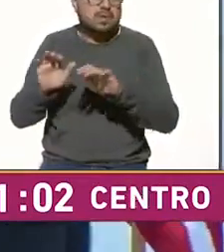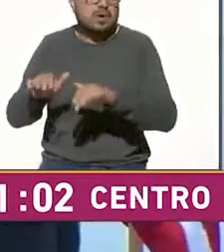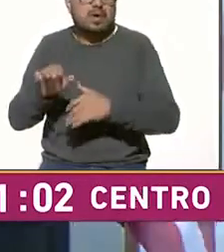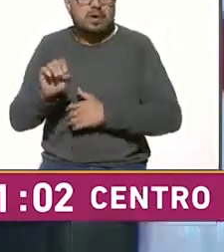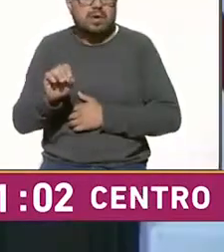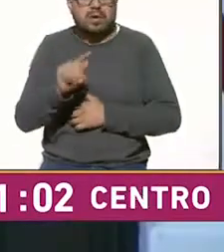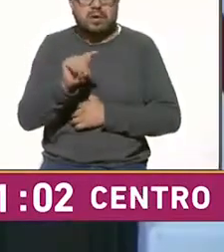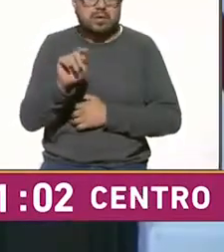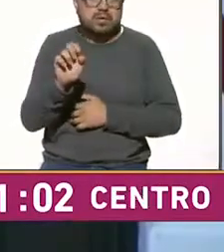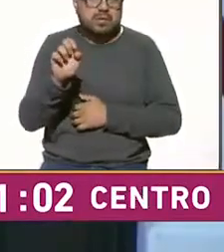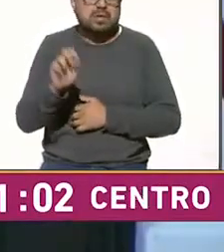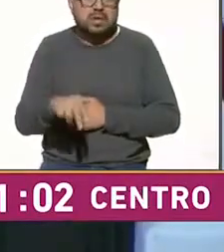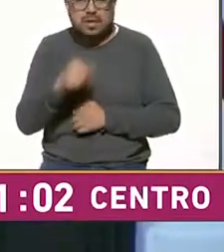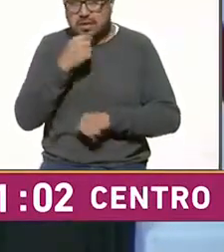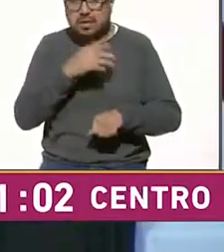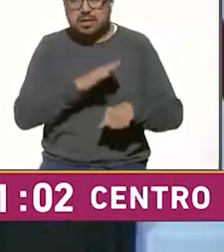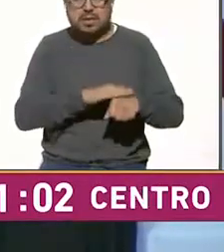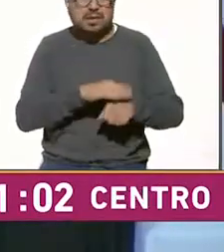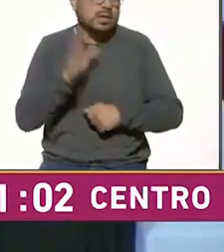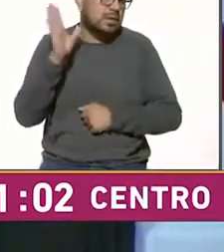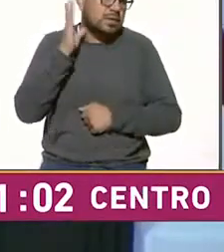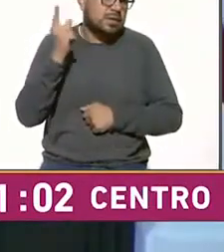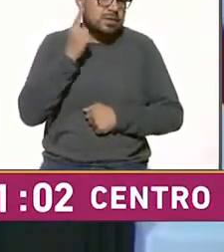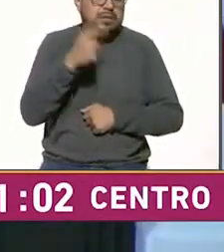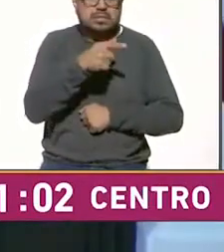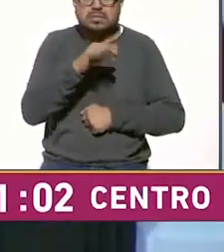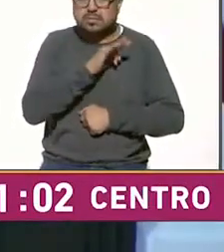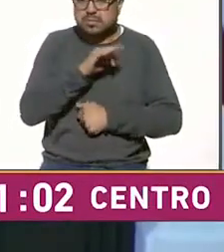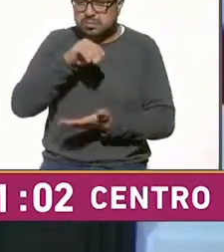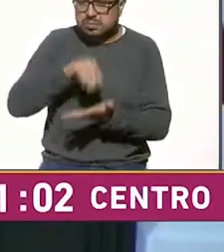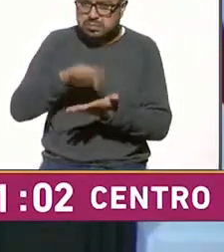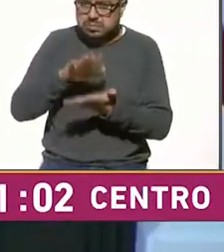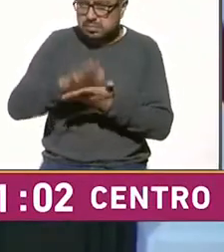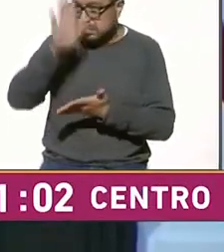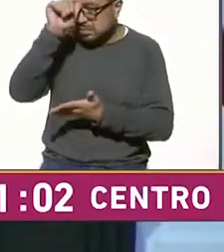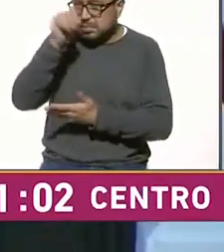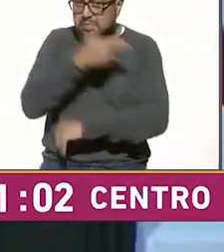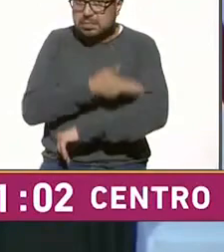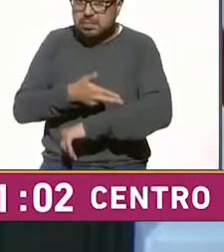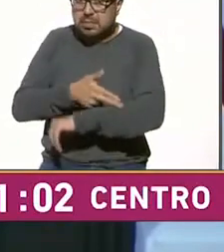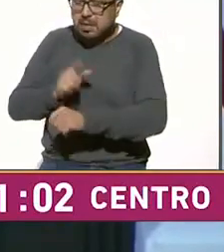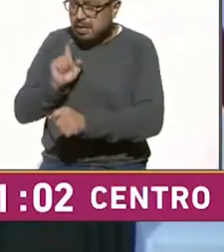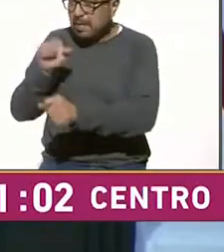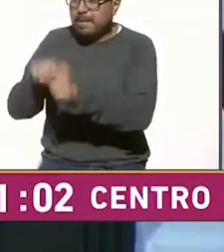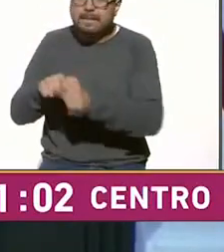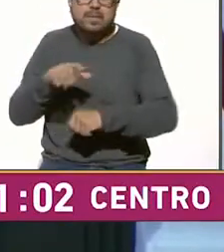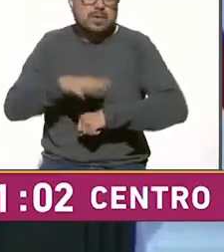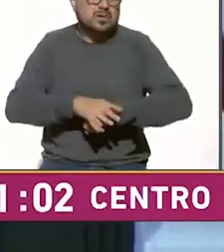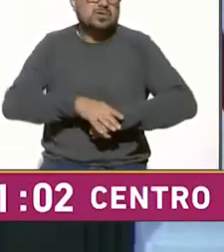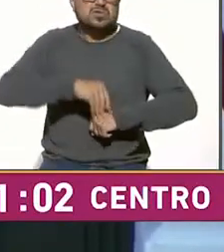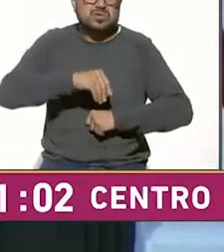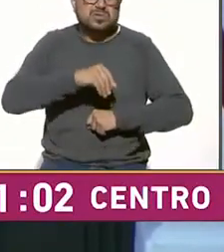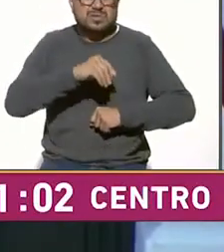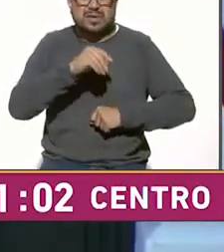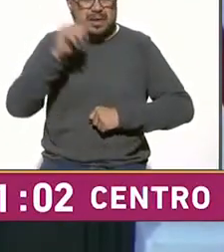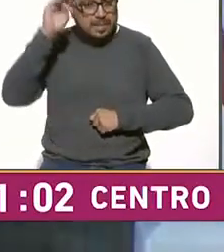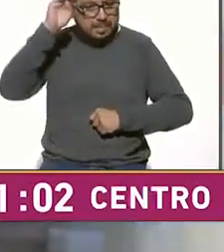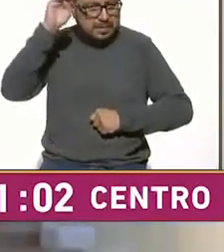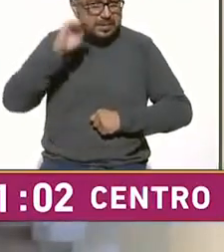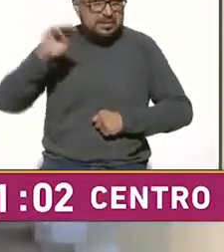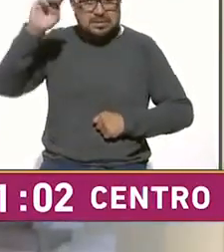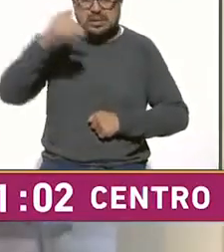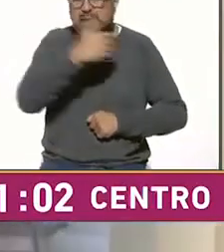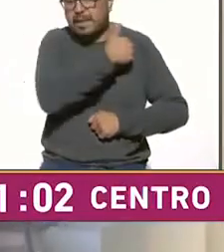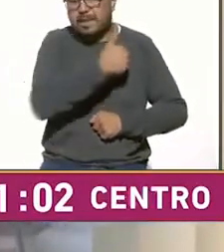denunció que pedirá al congreso que apruebe sus solicitudes en reunión con la primera ministra sueca magdalena anderson y el